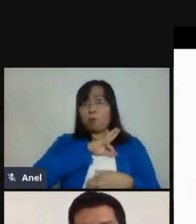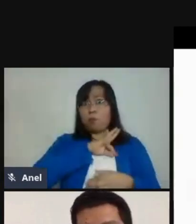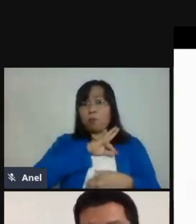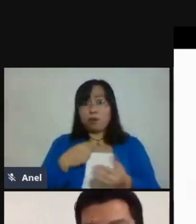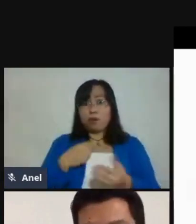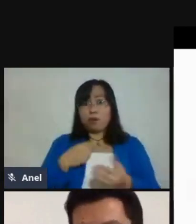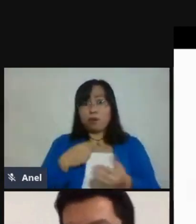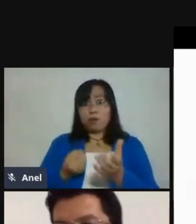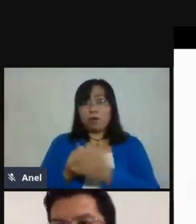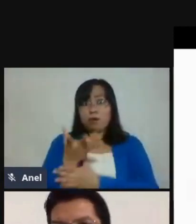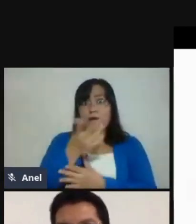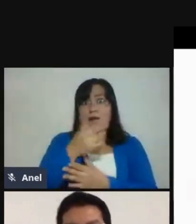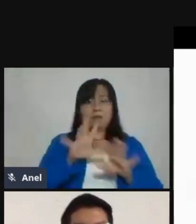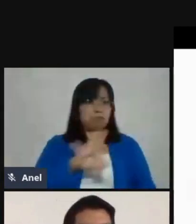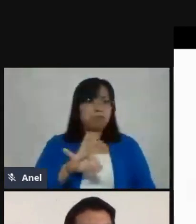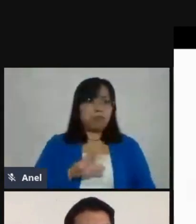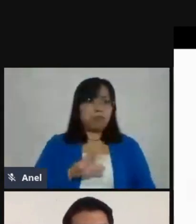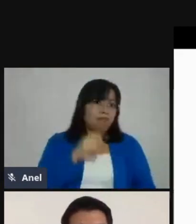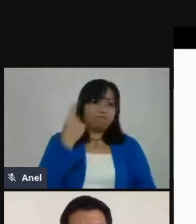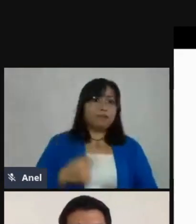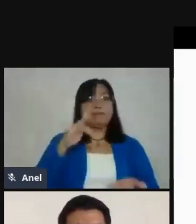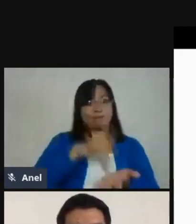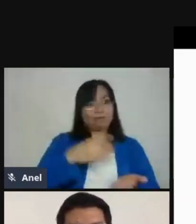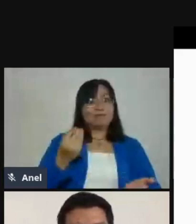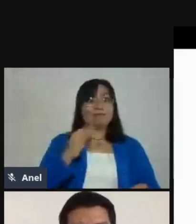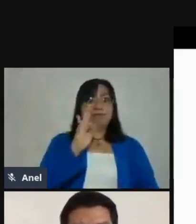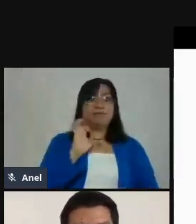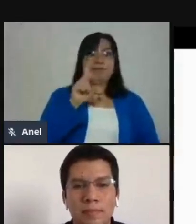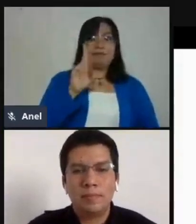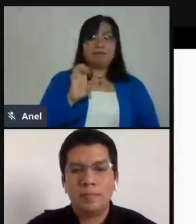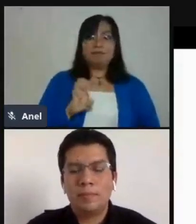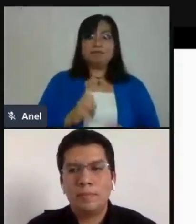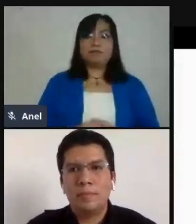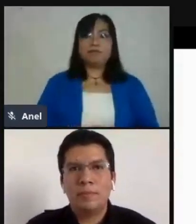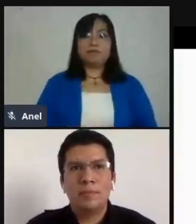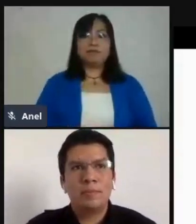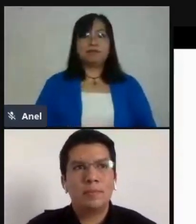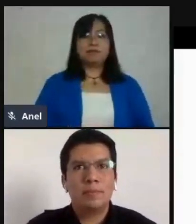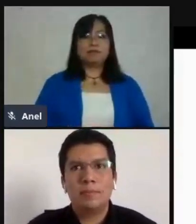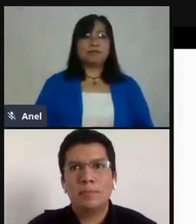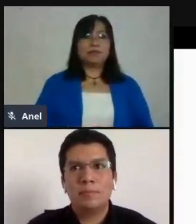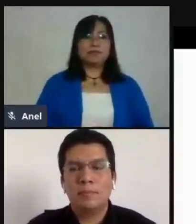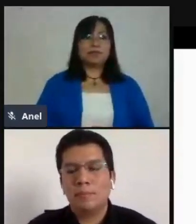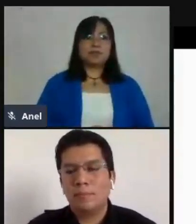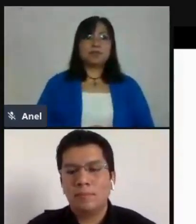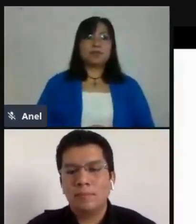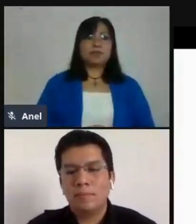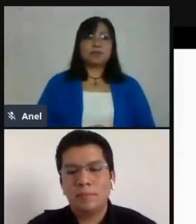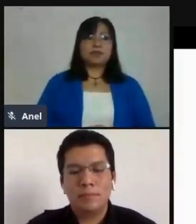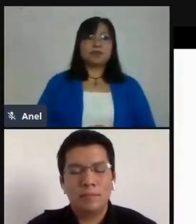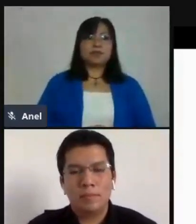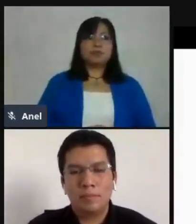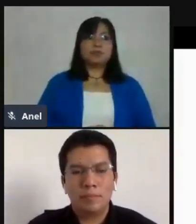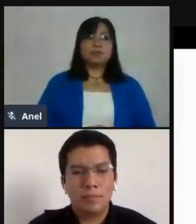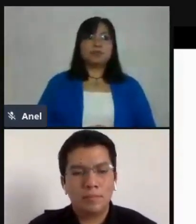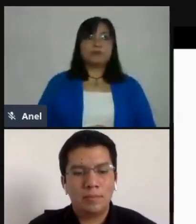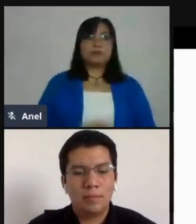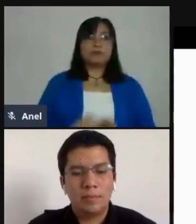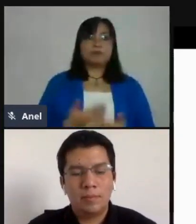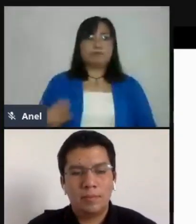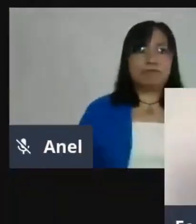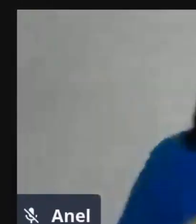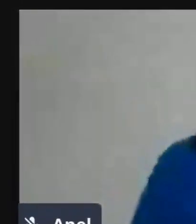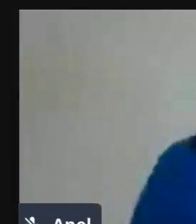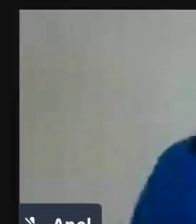Muchas gracias, Fede. Pues, mira, vamos a compartir las dudas que tienen algunos